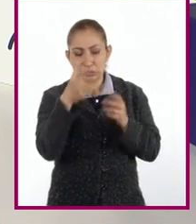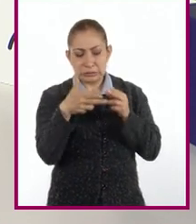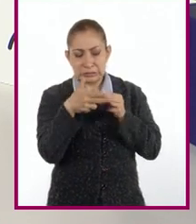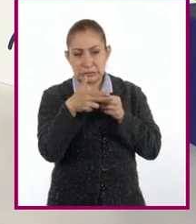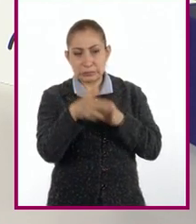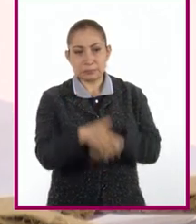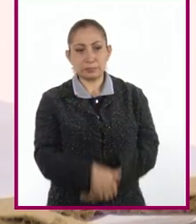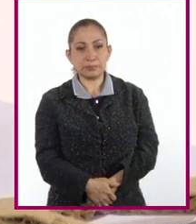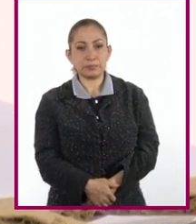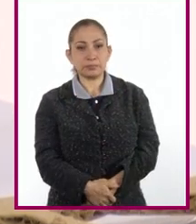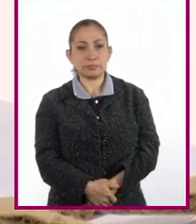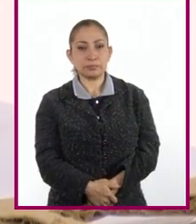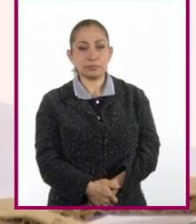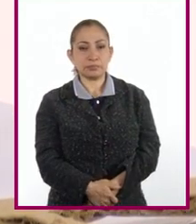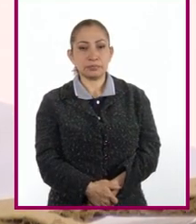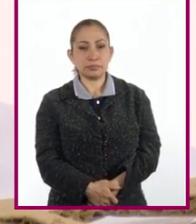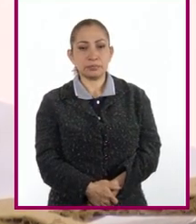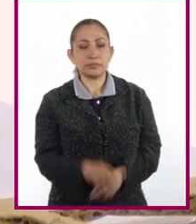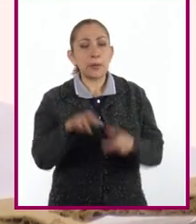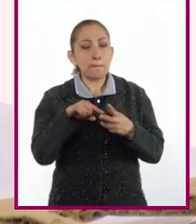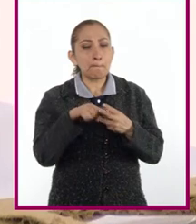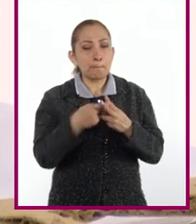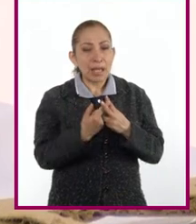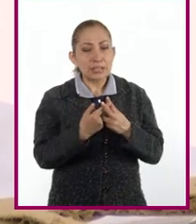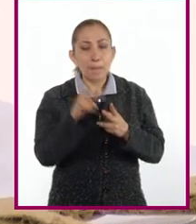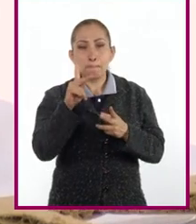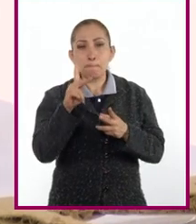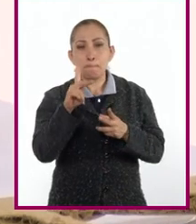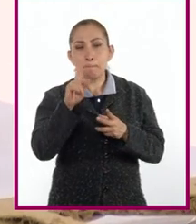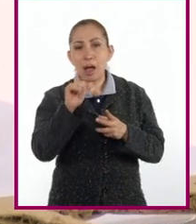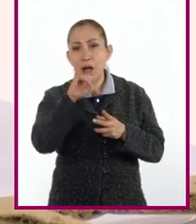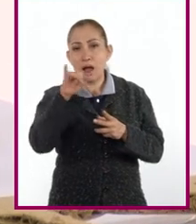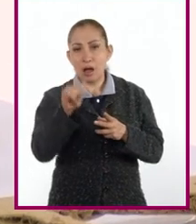Sí. Inicia cortando la paja.